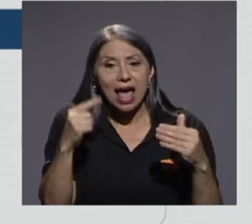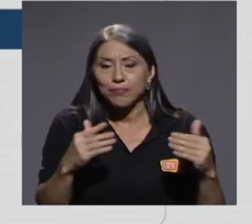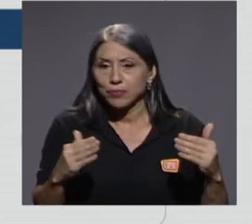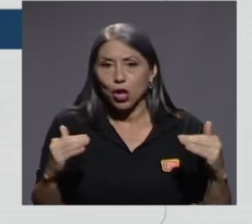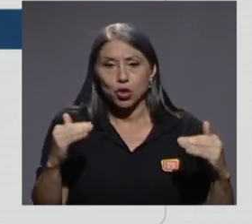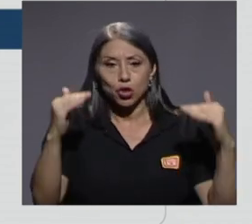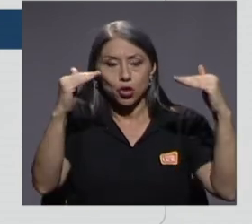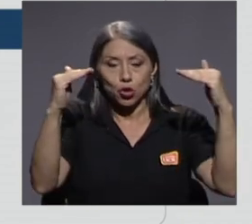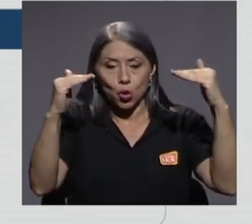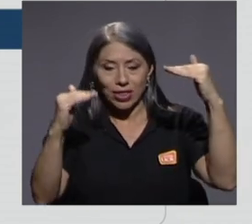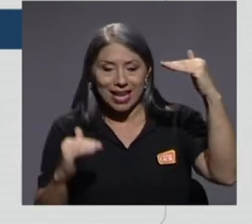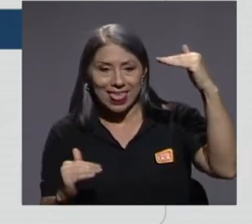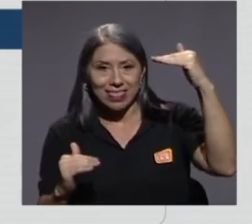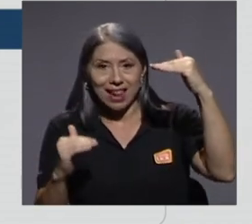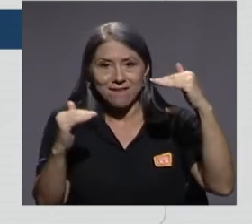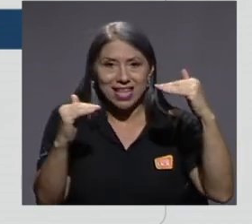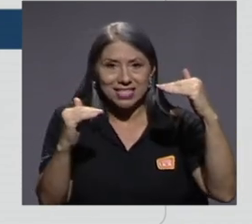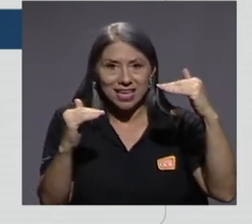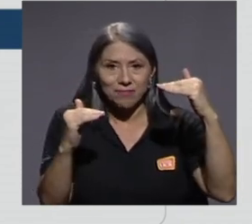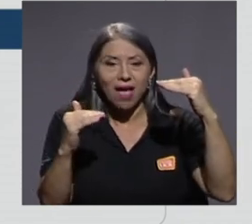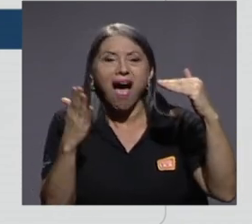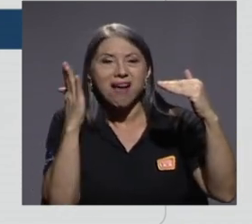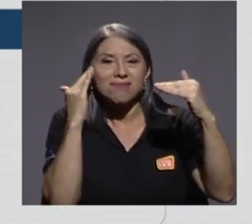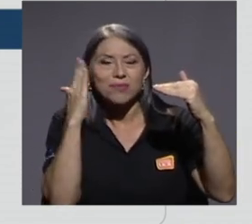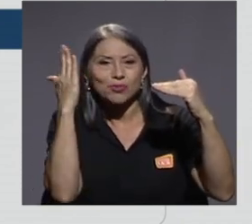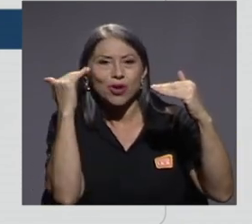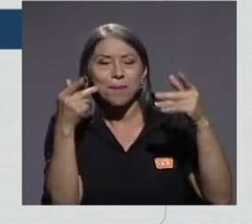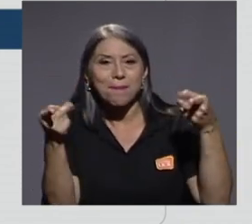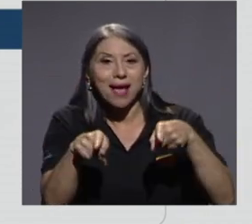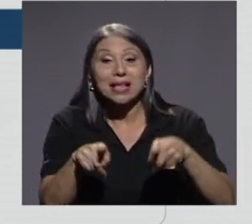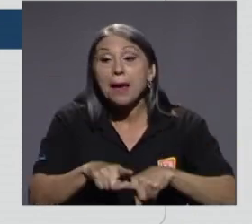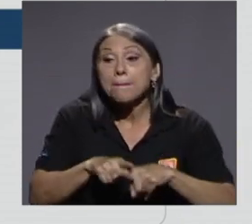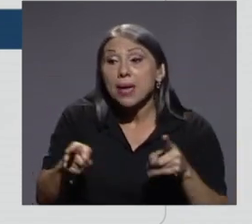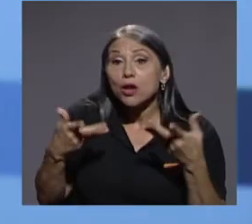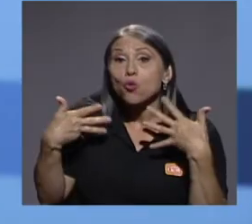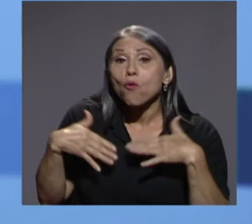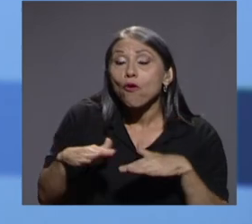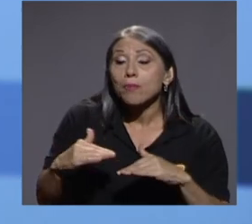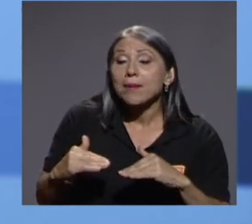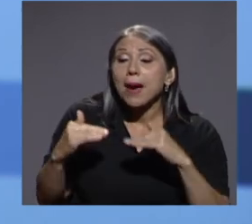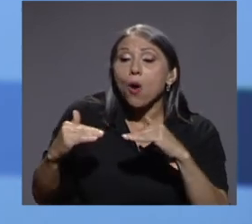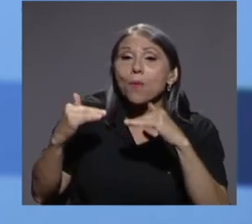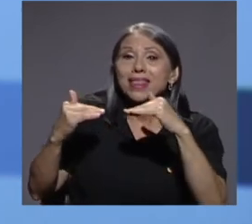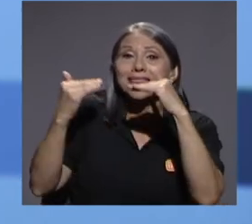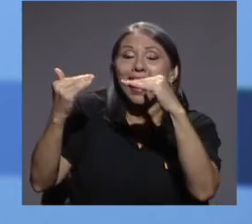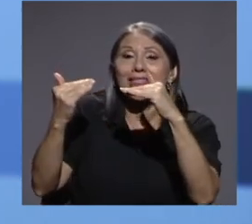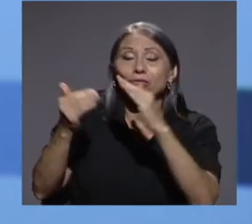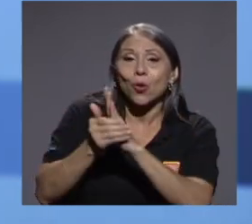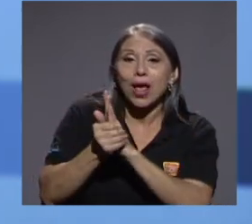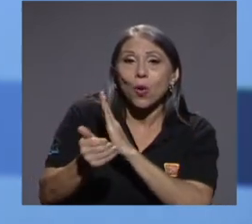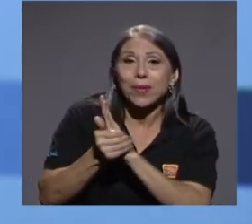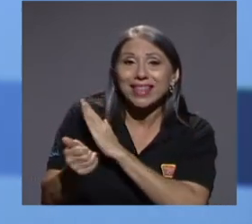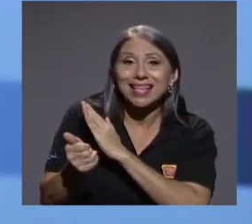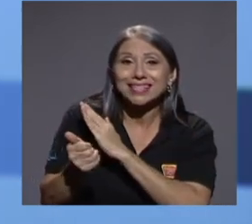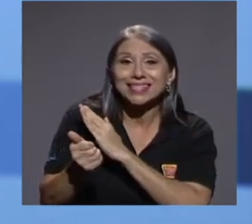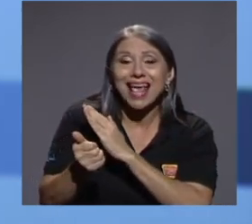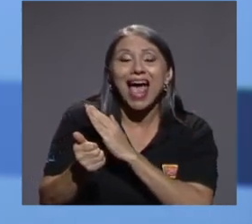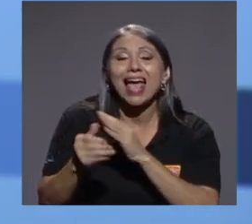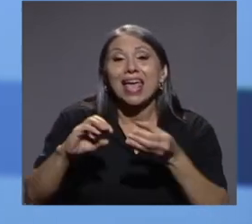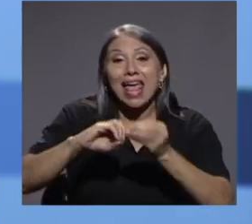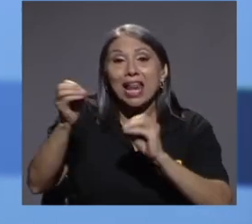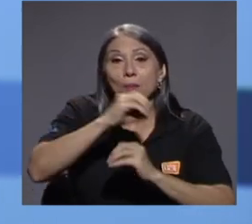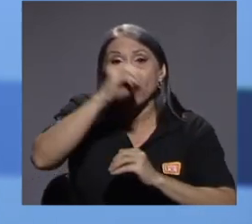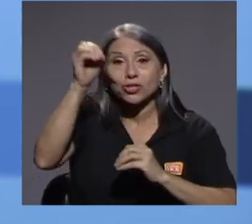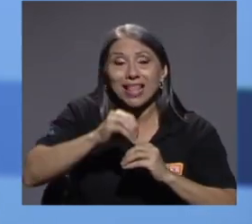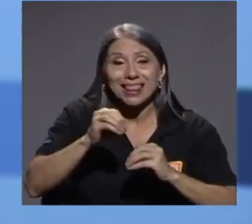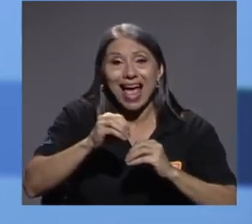Sin embargo, conforme vamos aumentando los niveles de competencia, el porcentaje de la brecha que se ha explicado por el